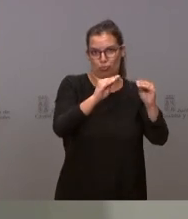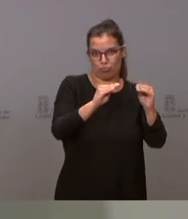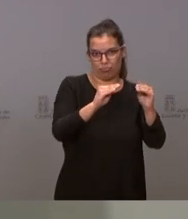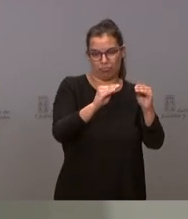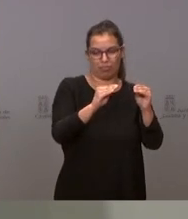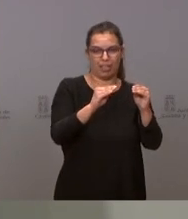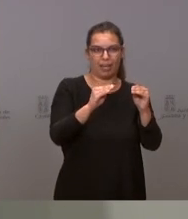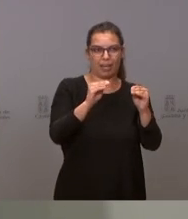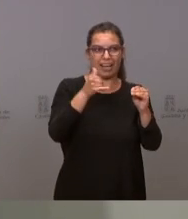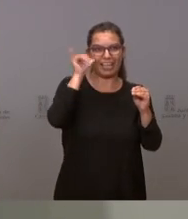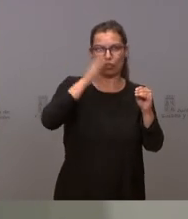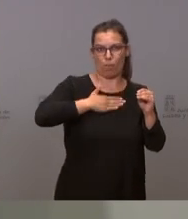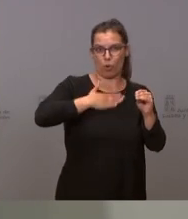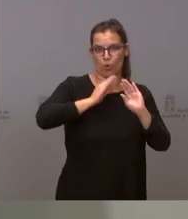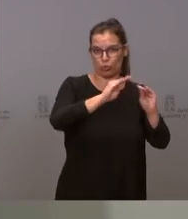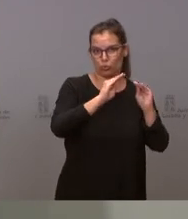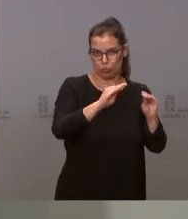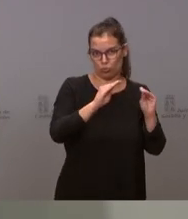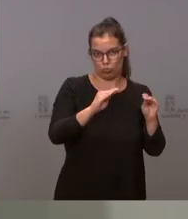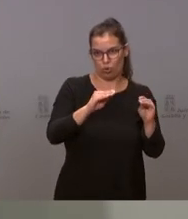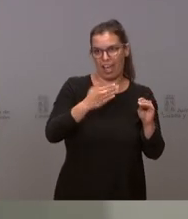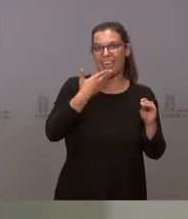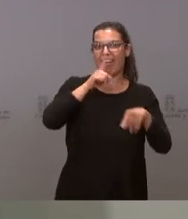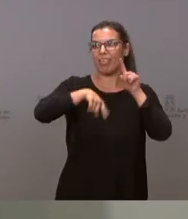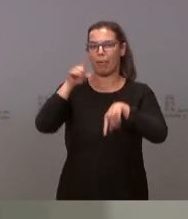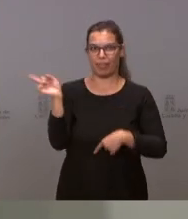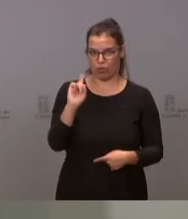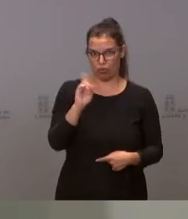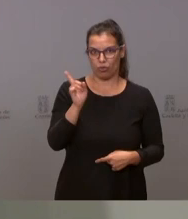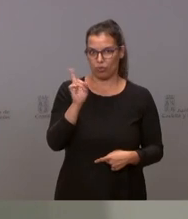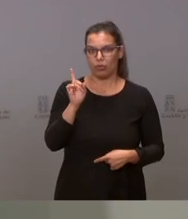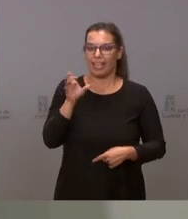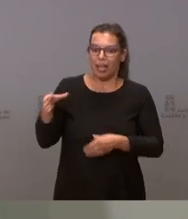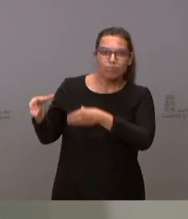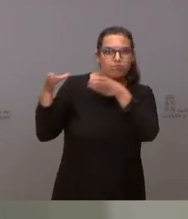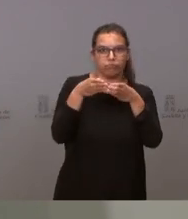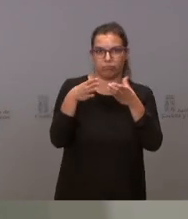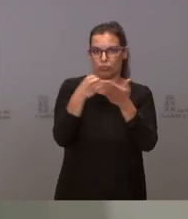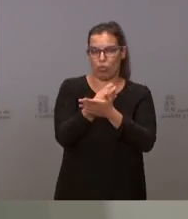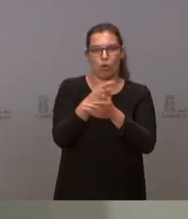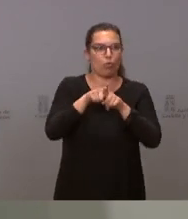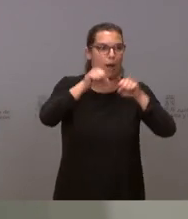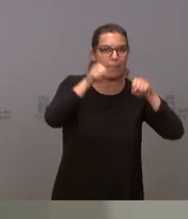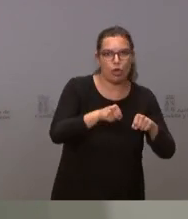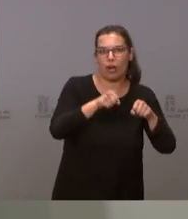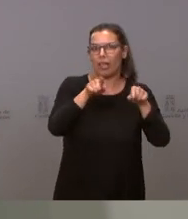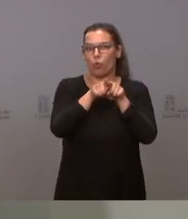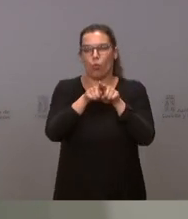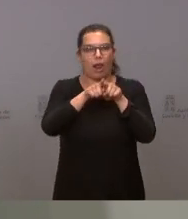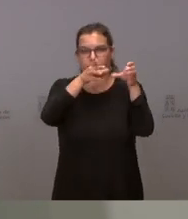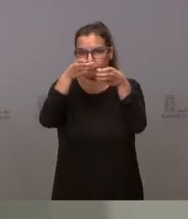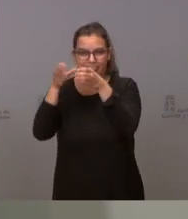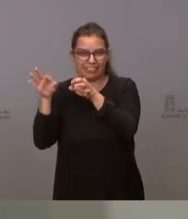no, no esta afirmación no es correcta y se deben de vacunar independientemente del grupo de edad al que